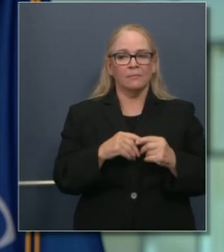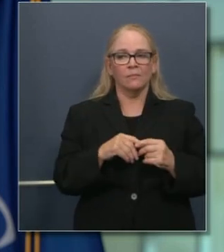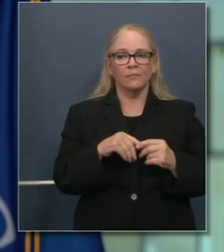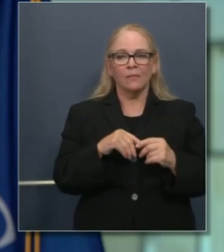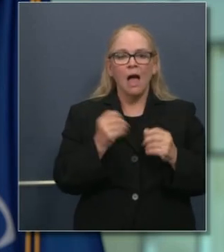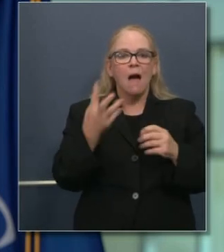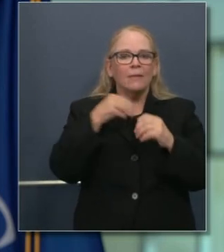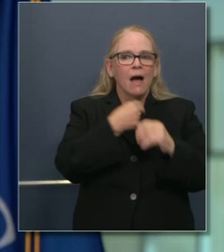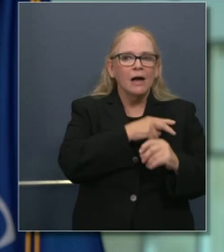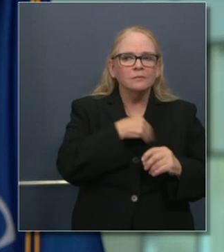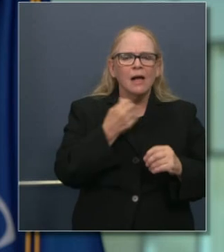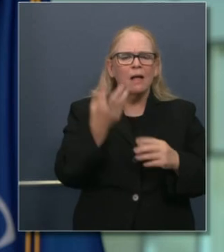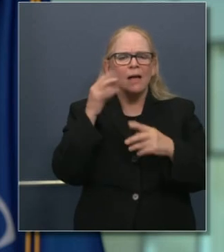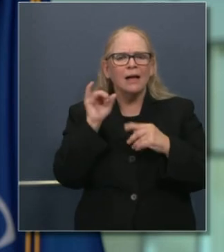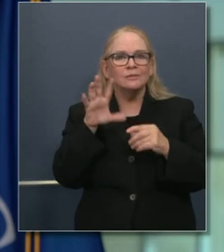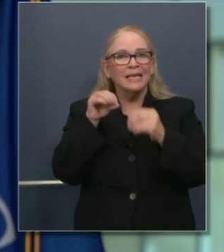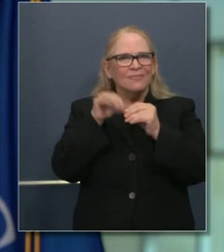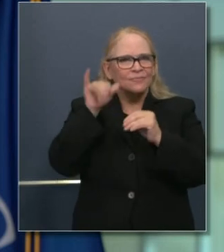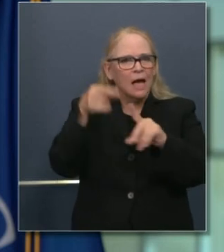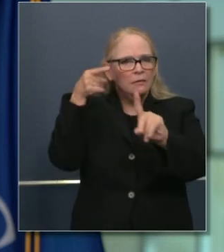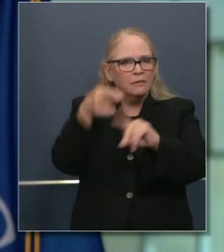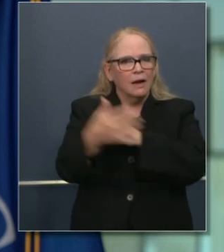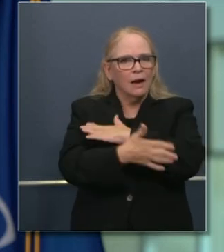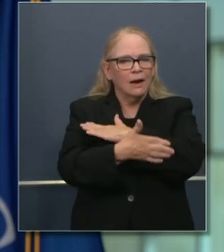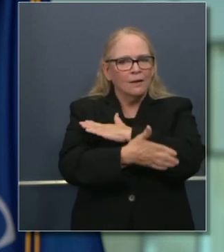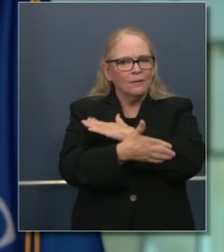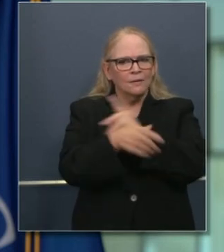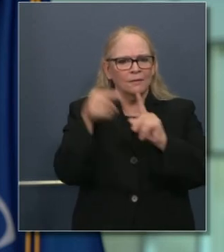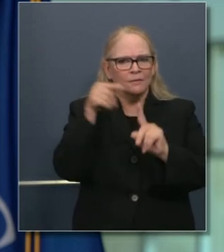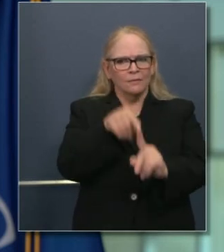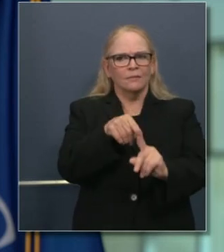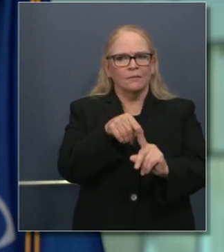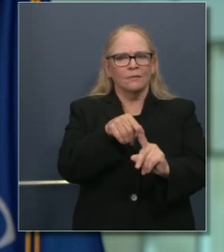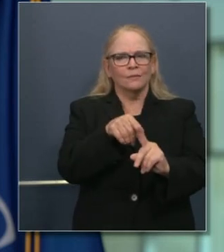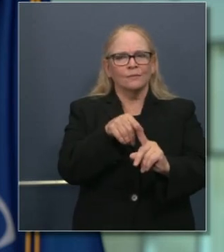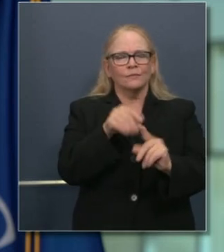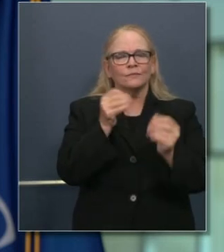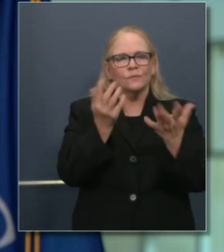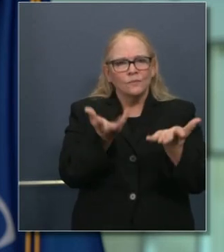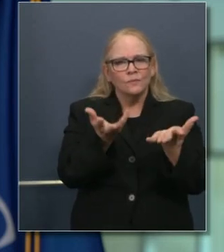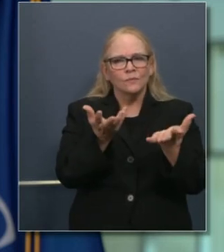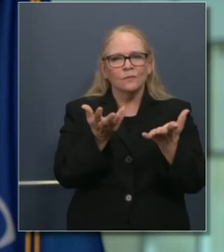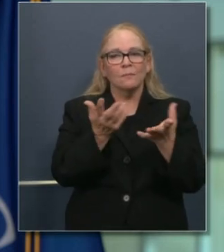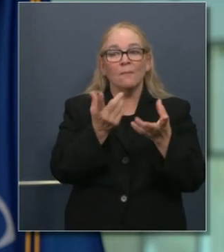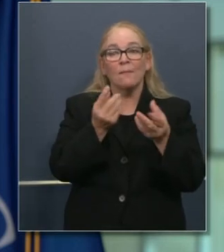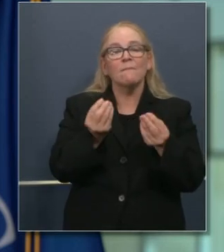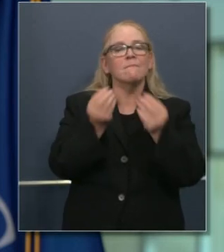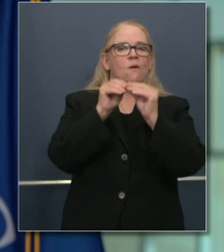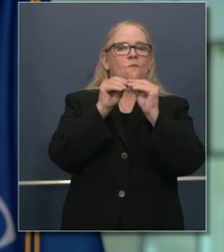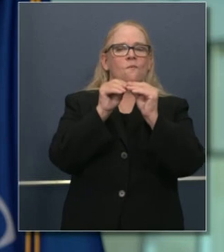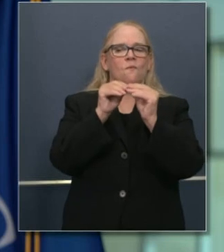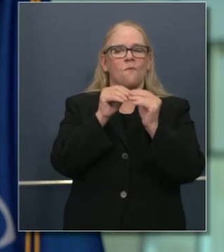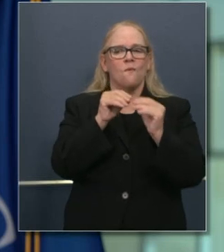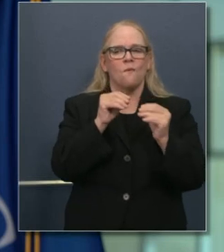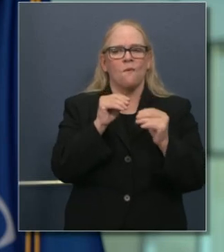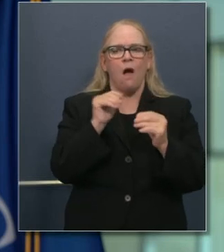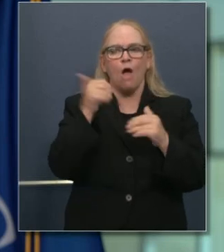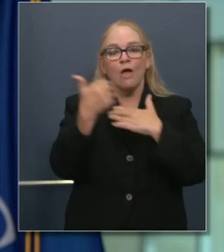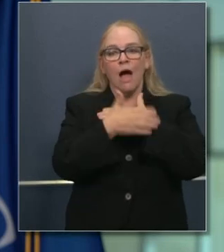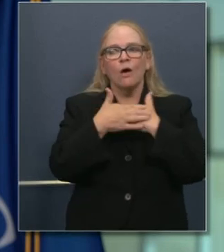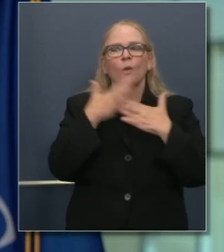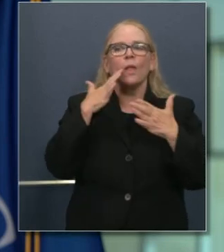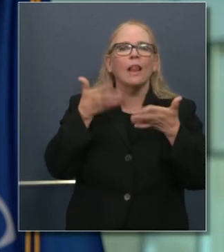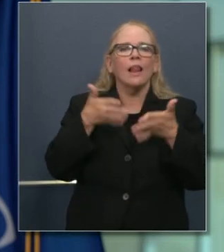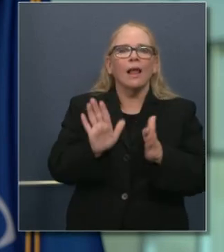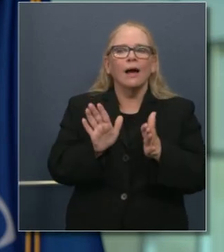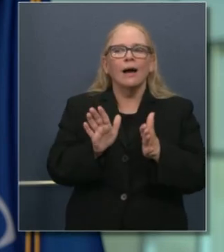intensivos, que esperamos seguir viendo que bajen. Y así más y más condados tendrán la oportunidad de considerar el proceso de